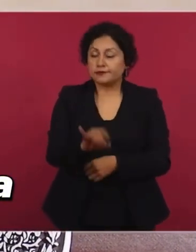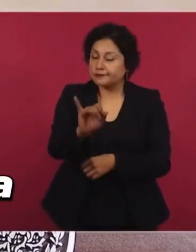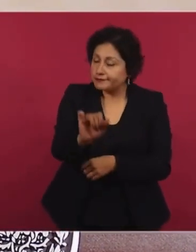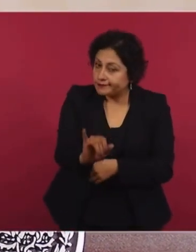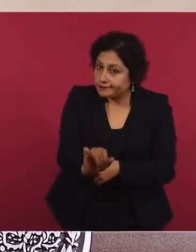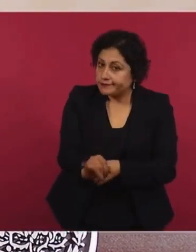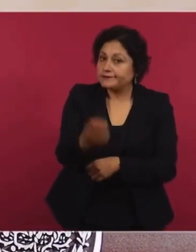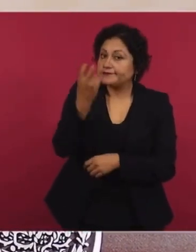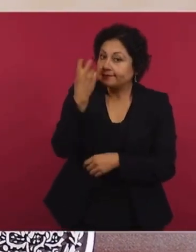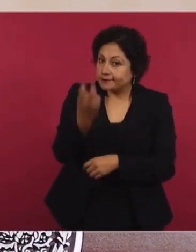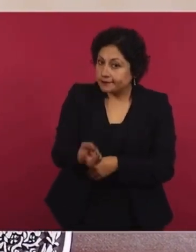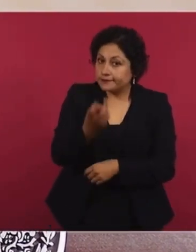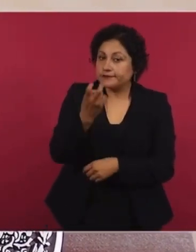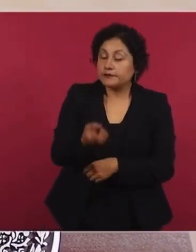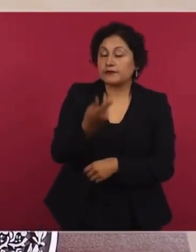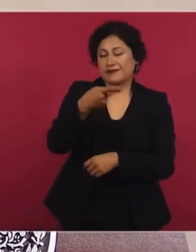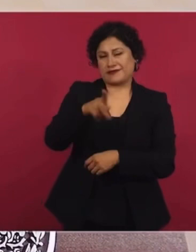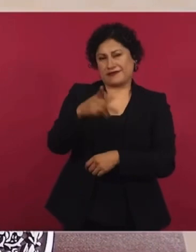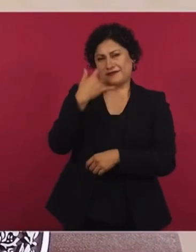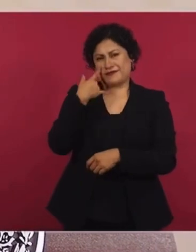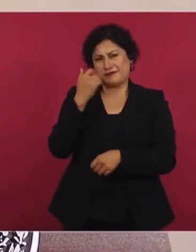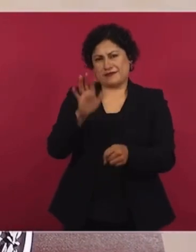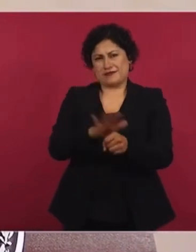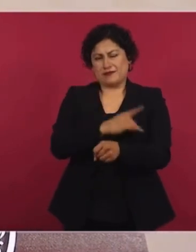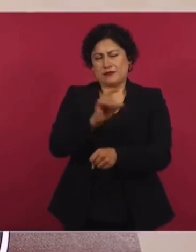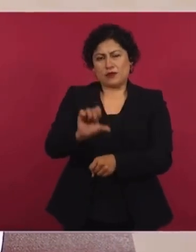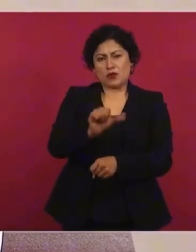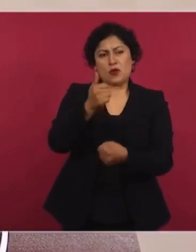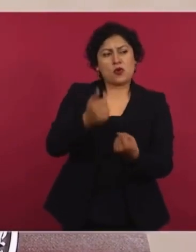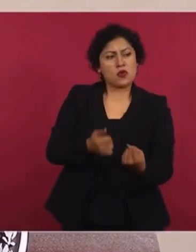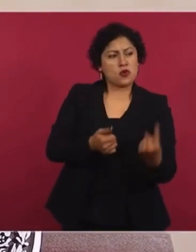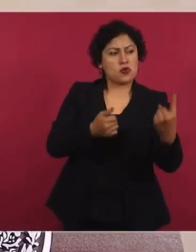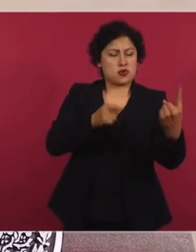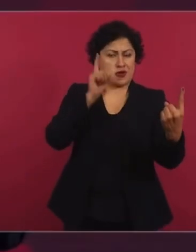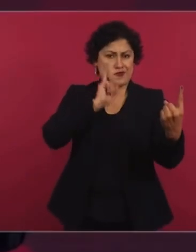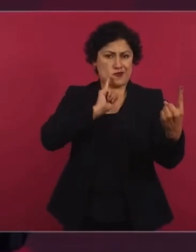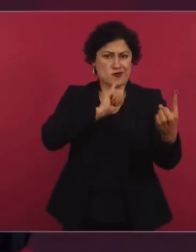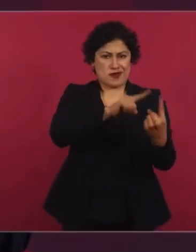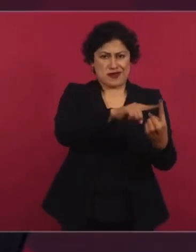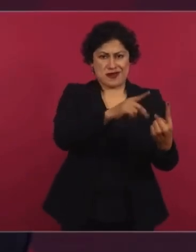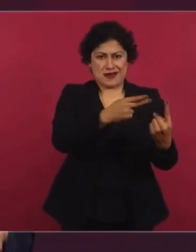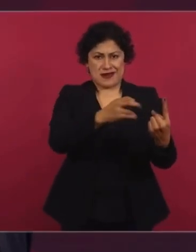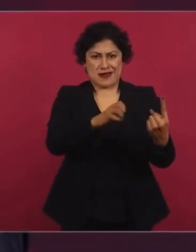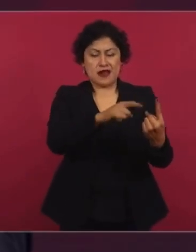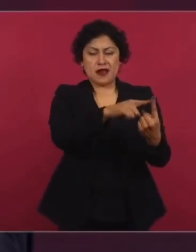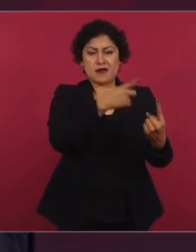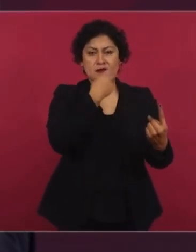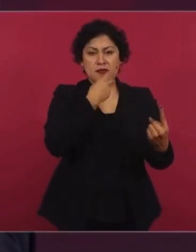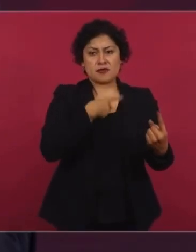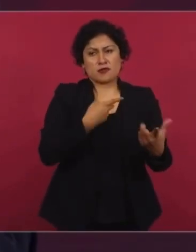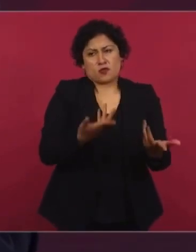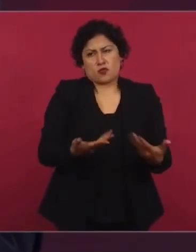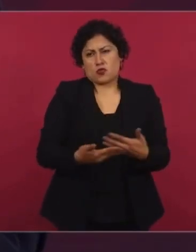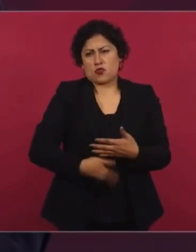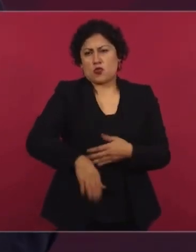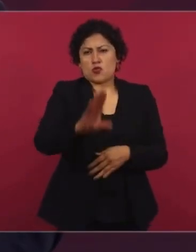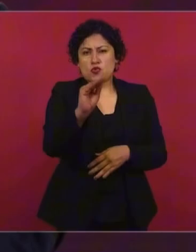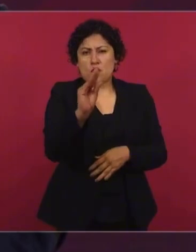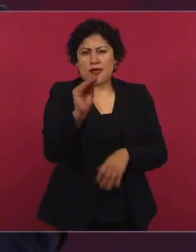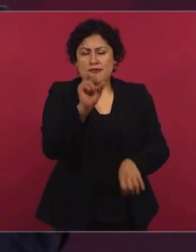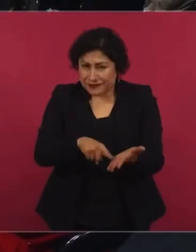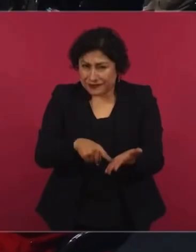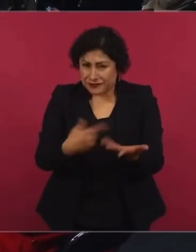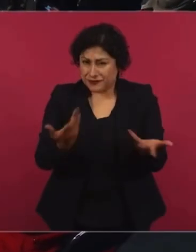del Gey, una señora me dijo a mí que necesitaban 90 días. Imagínense